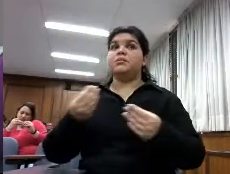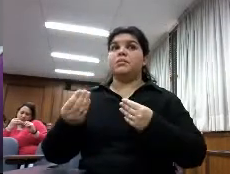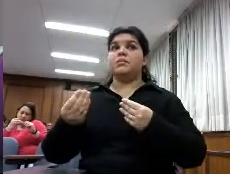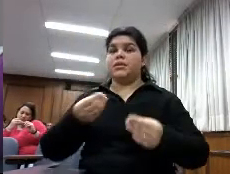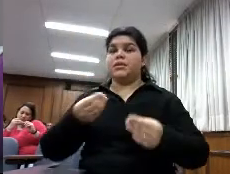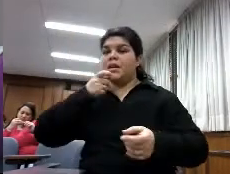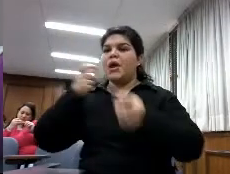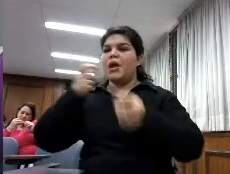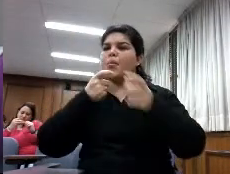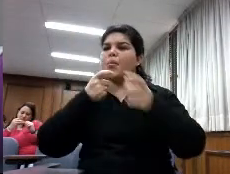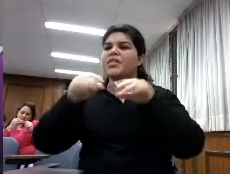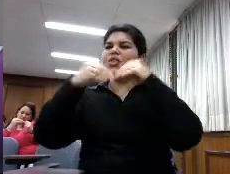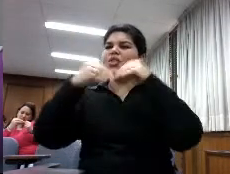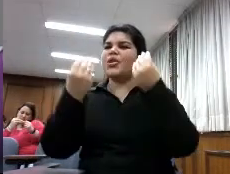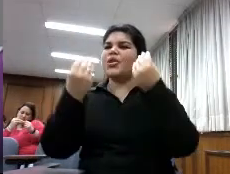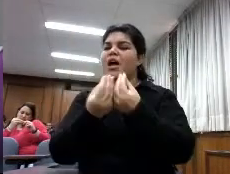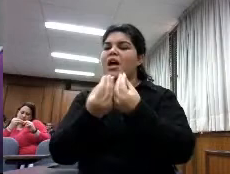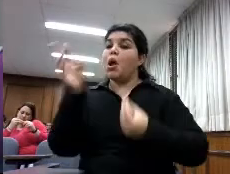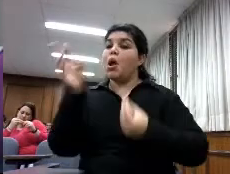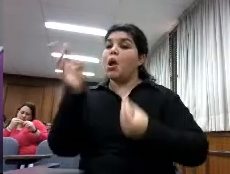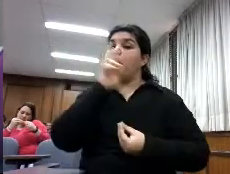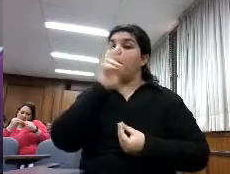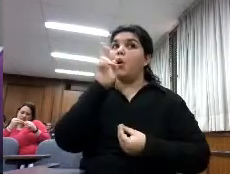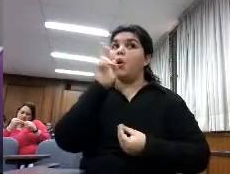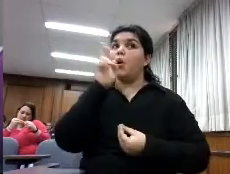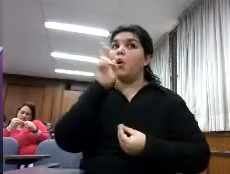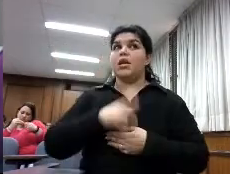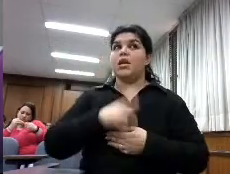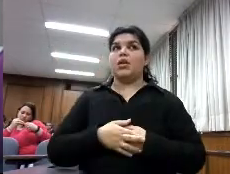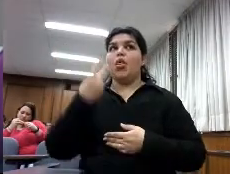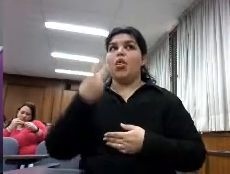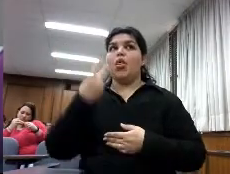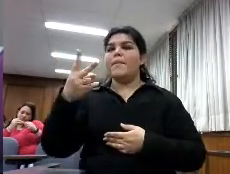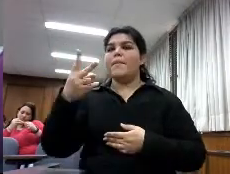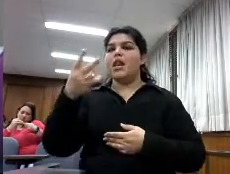y teníamos una respuesta casi de 2.000 personas